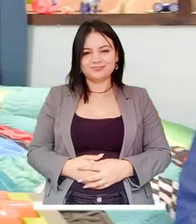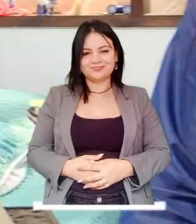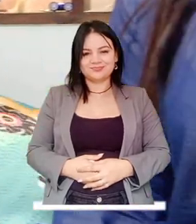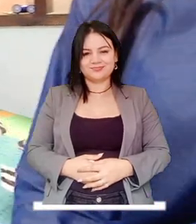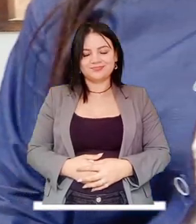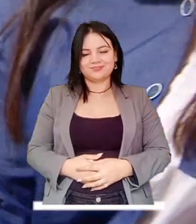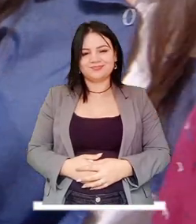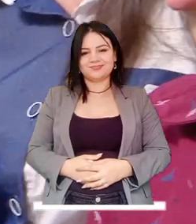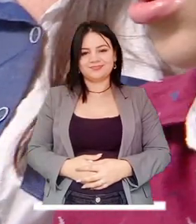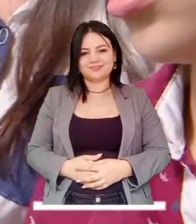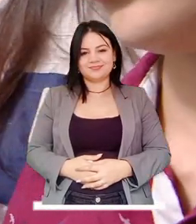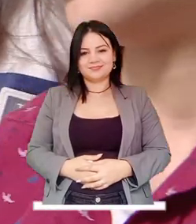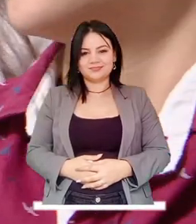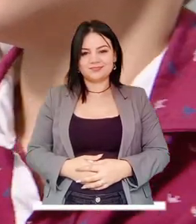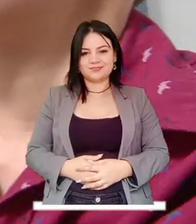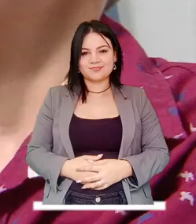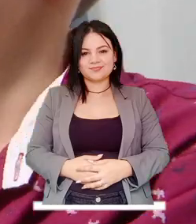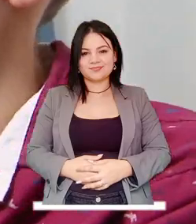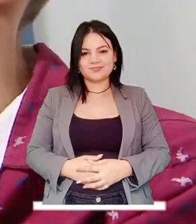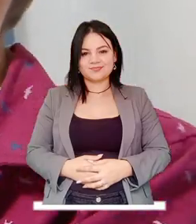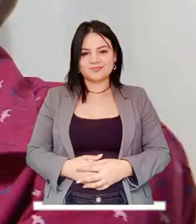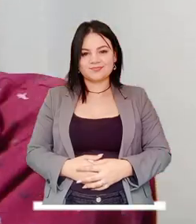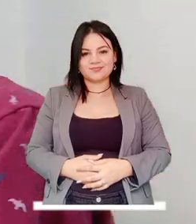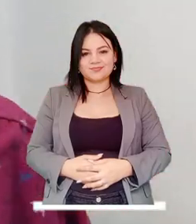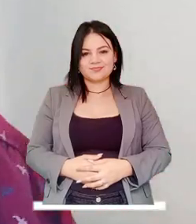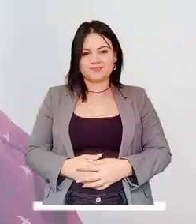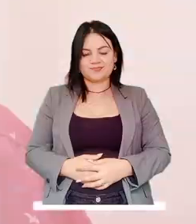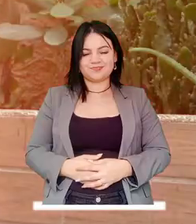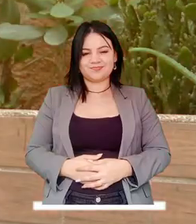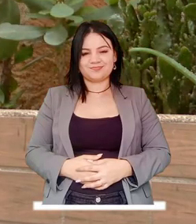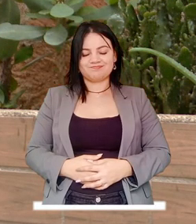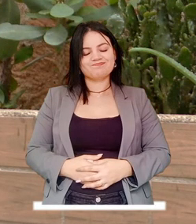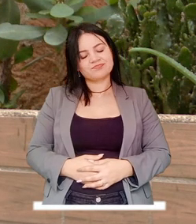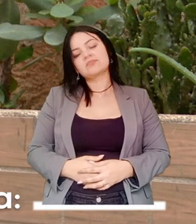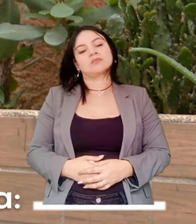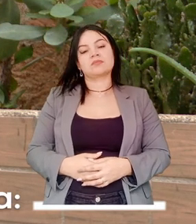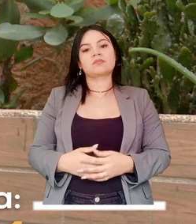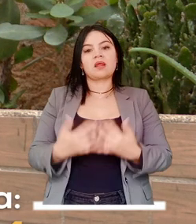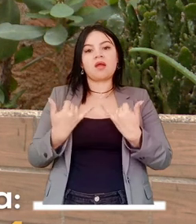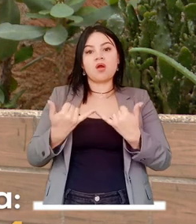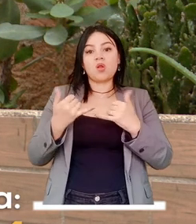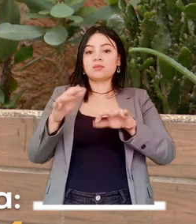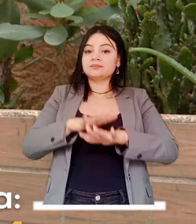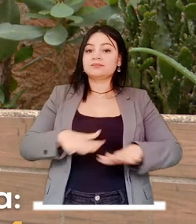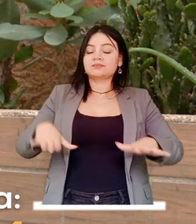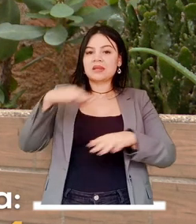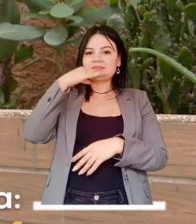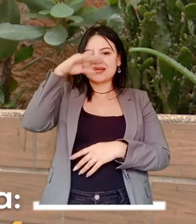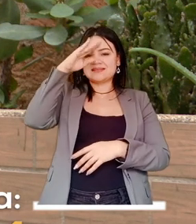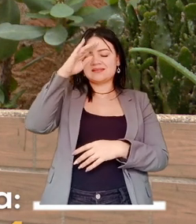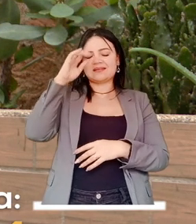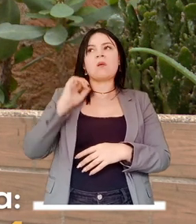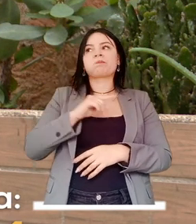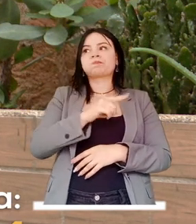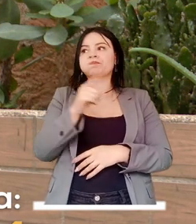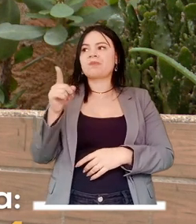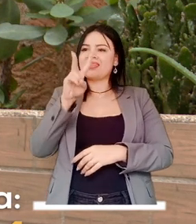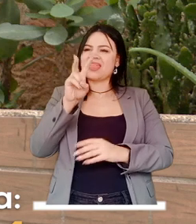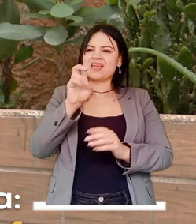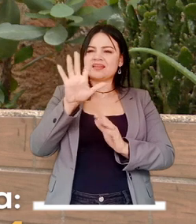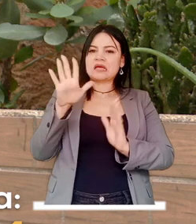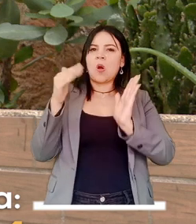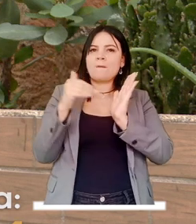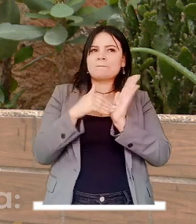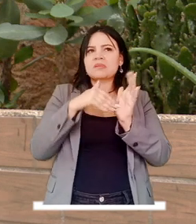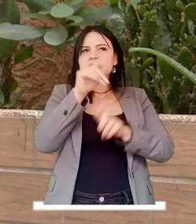vida cotidiana podemos ver calcio? Tenemos en Medellín reportados más de 75 mil personas